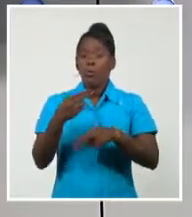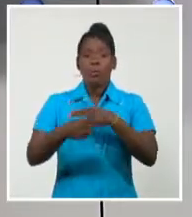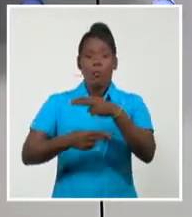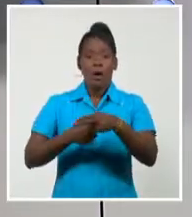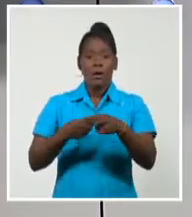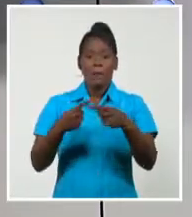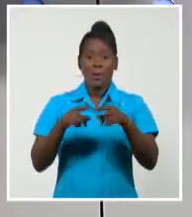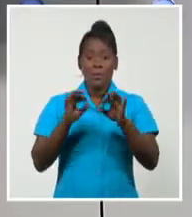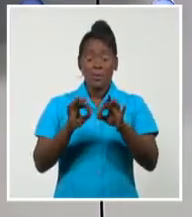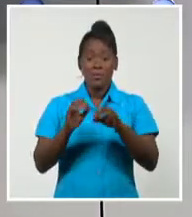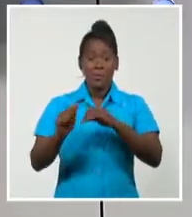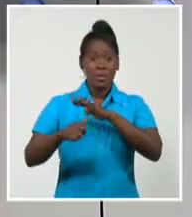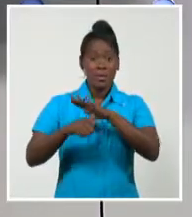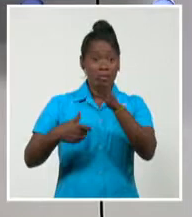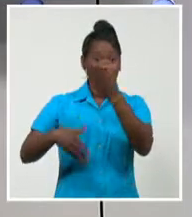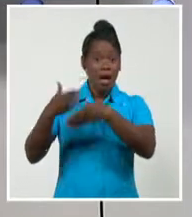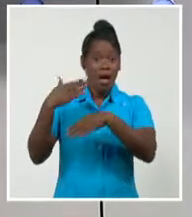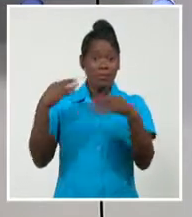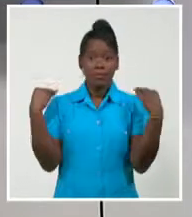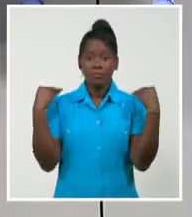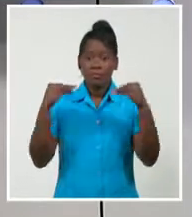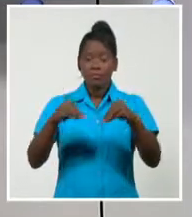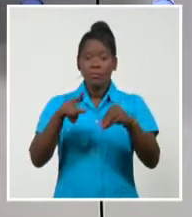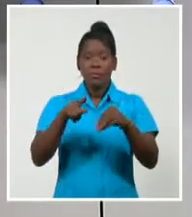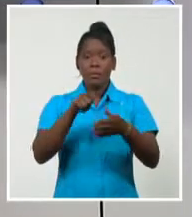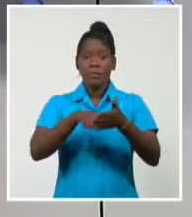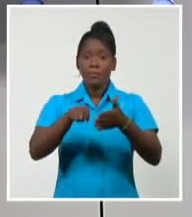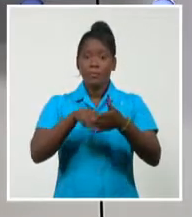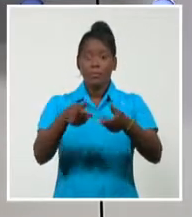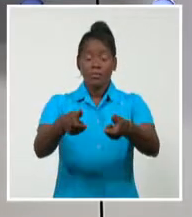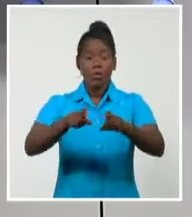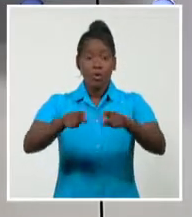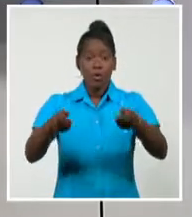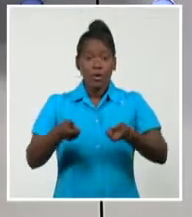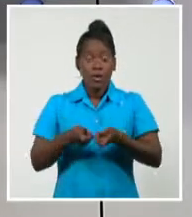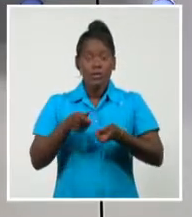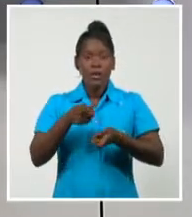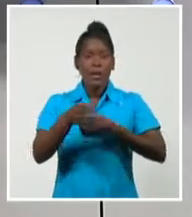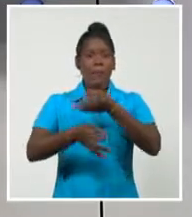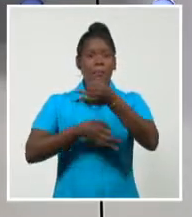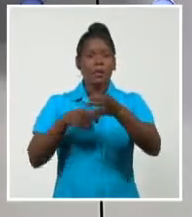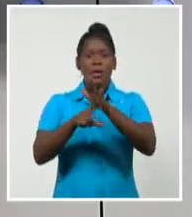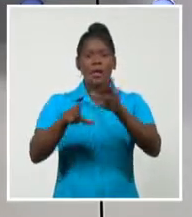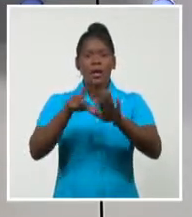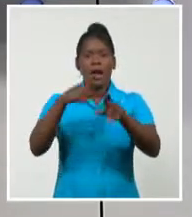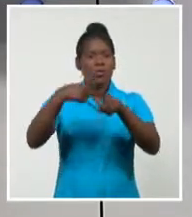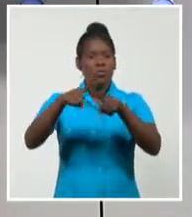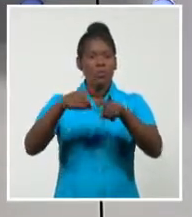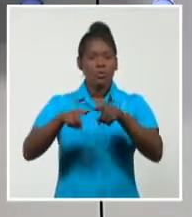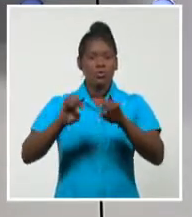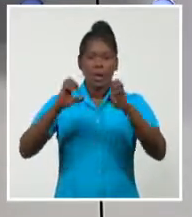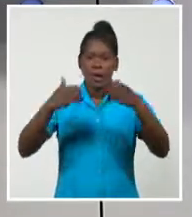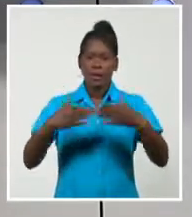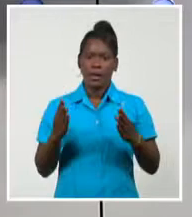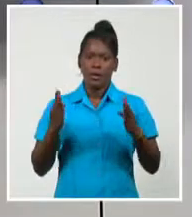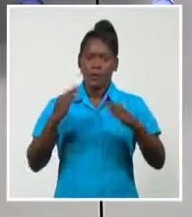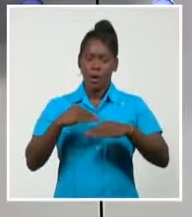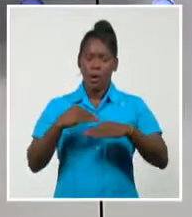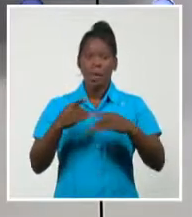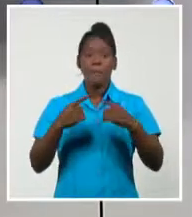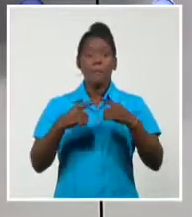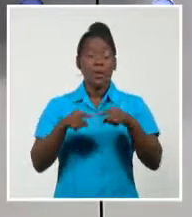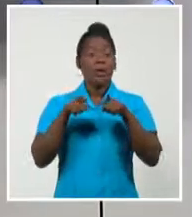destituido tras aprobarse en el Congreso una moción de vacancia por incapacidad moral. Es decir, el Poder